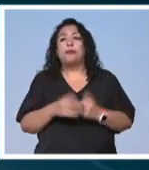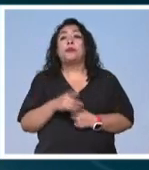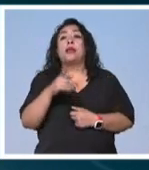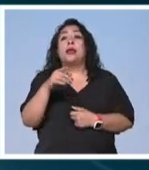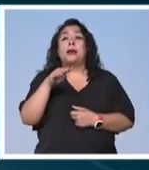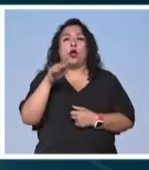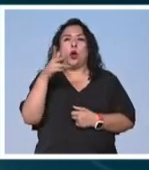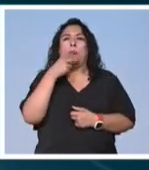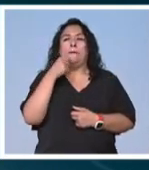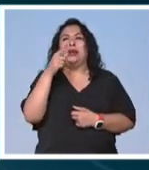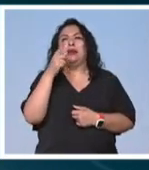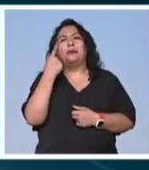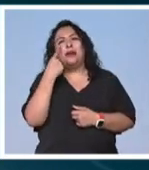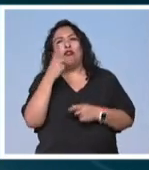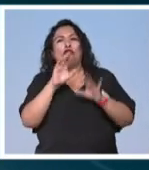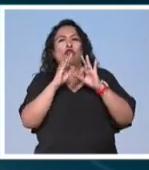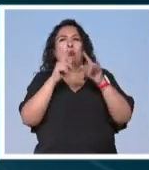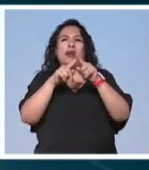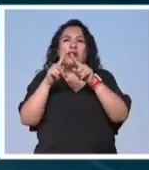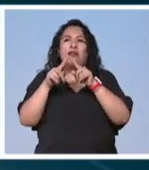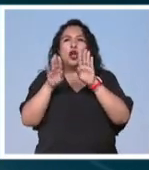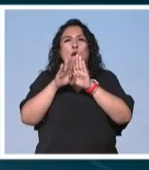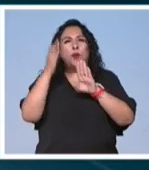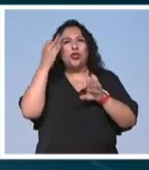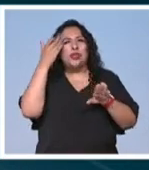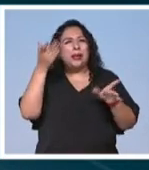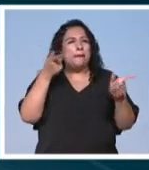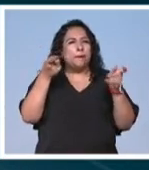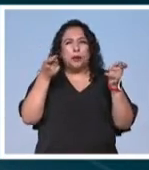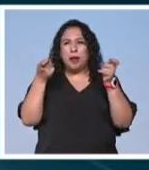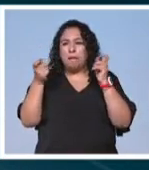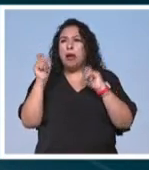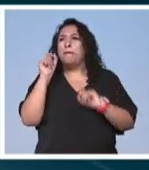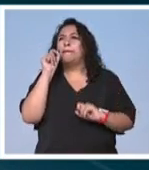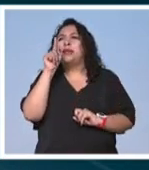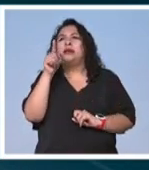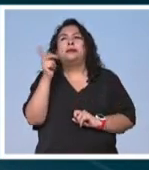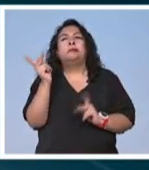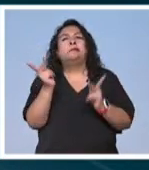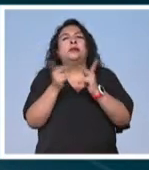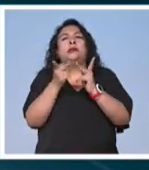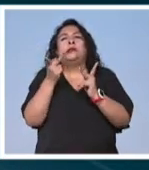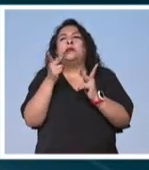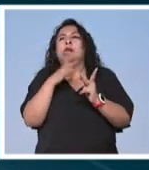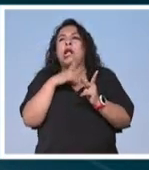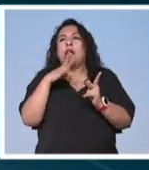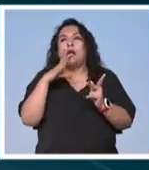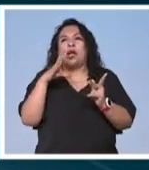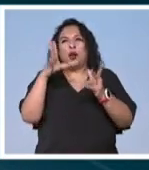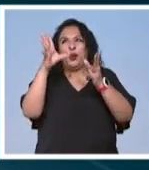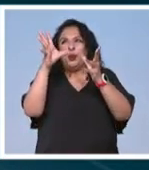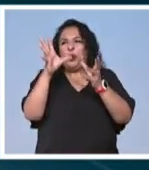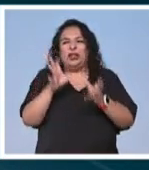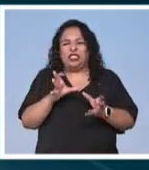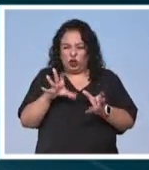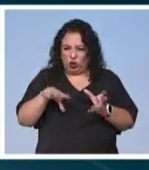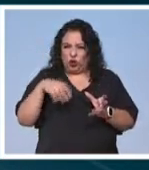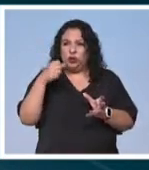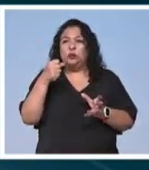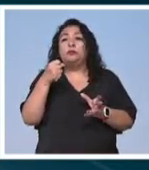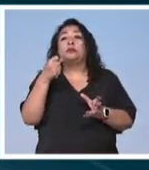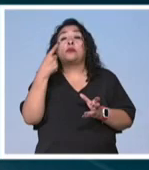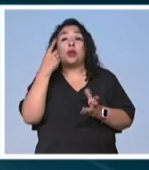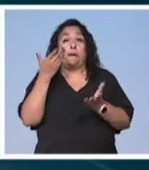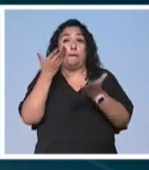Madrigal explora diversas formas de manipular el tiempo y al hacerlo pareciera desafiar la gravedad misma en su